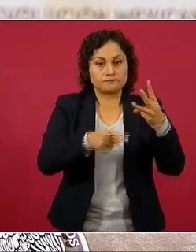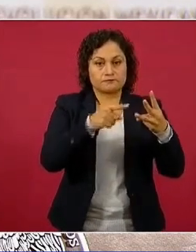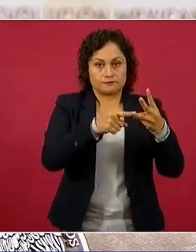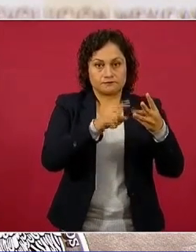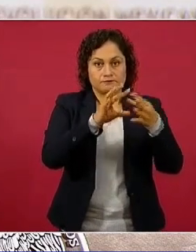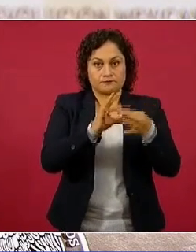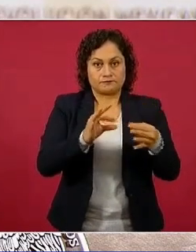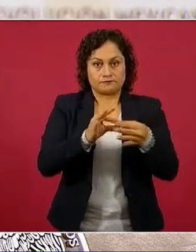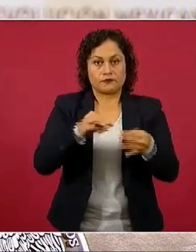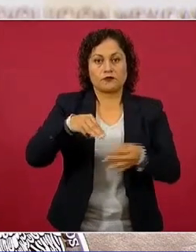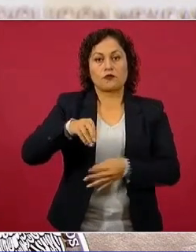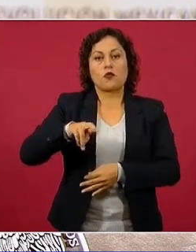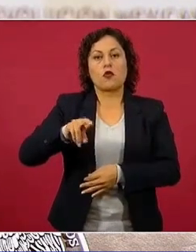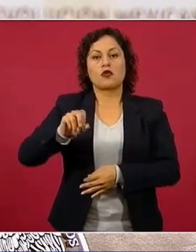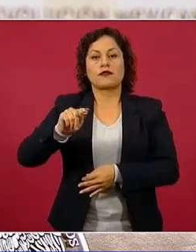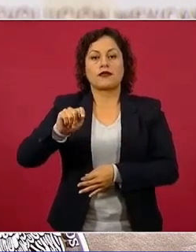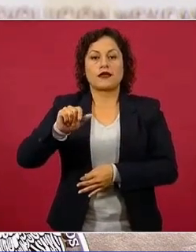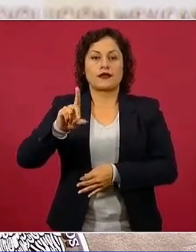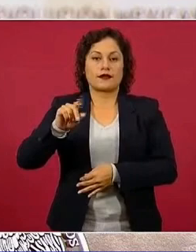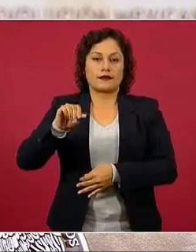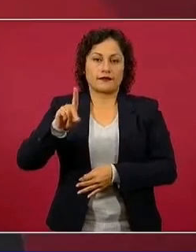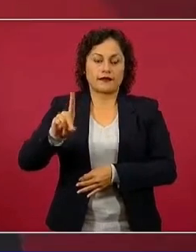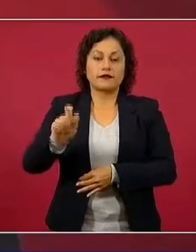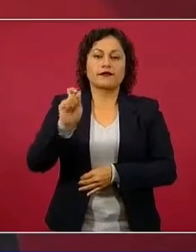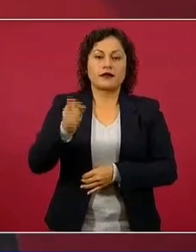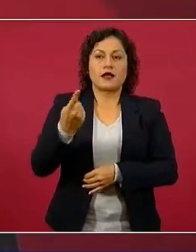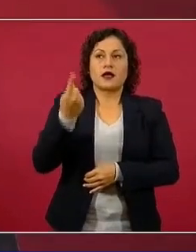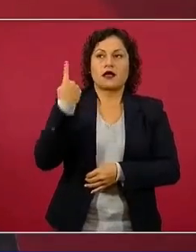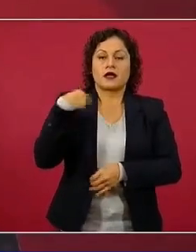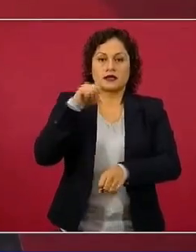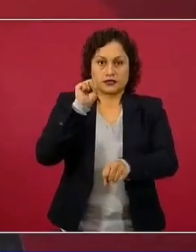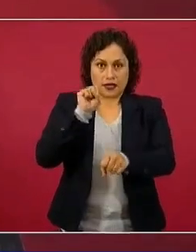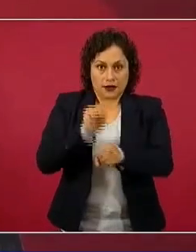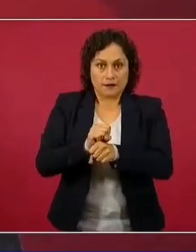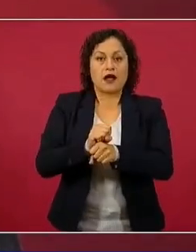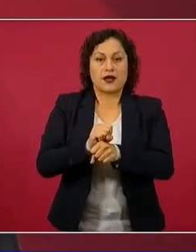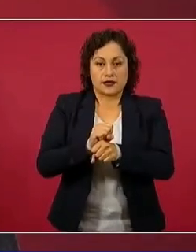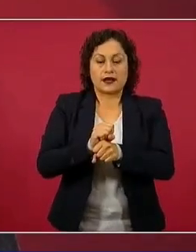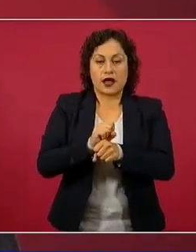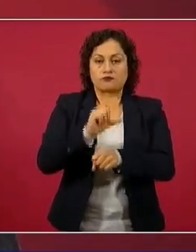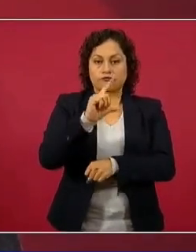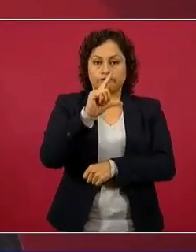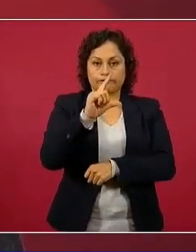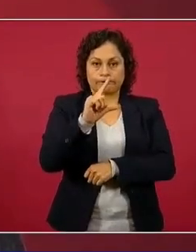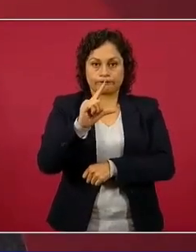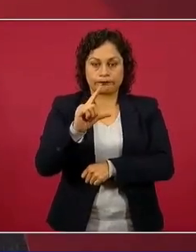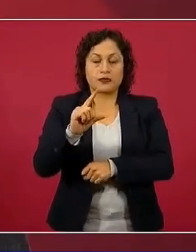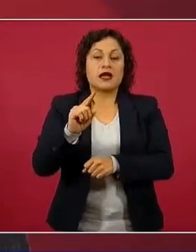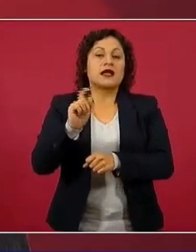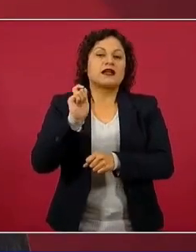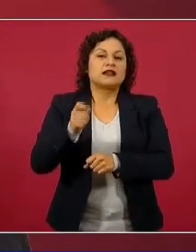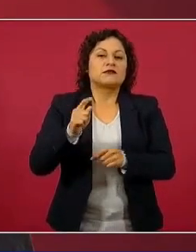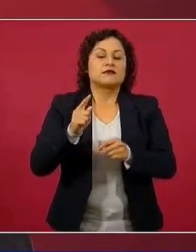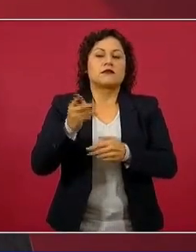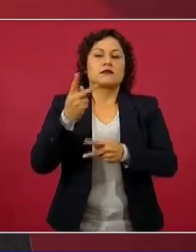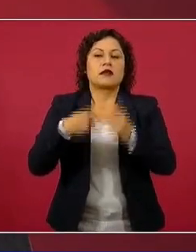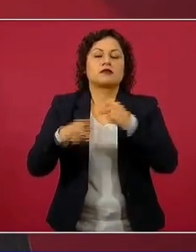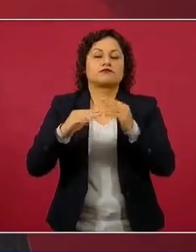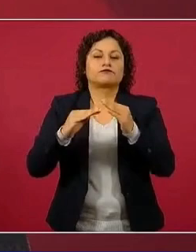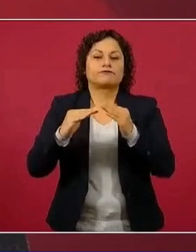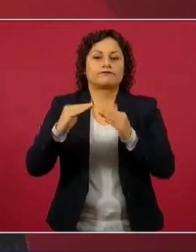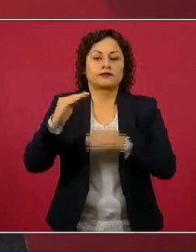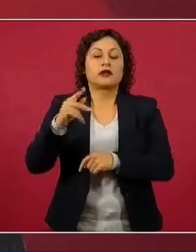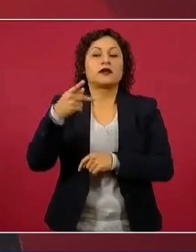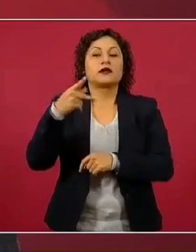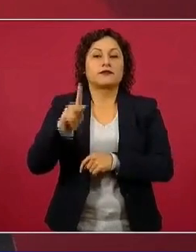mortalidad. Todavía la semana pasada se encontraba en ascenso, como hemos comentado también múltiples veces, aproximadamente